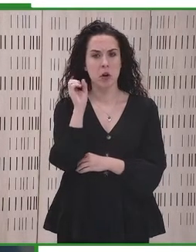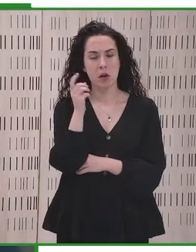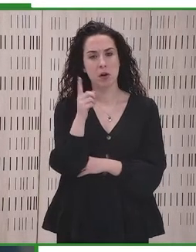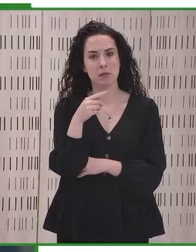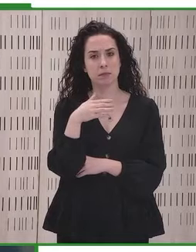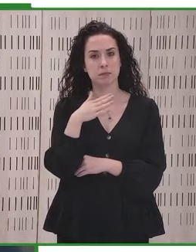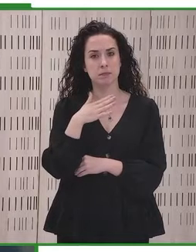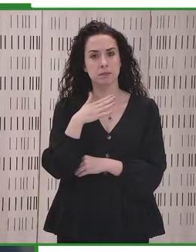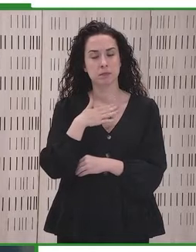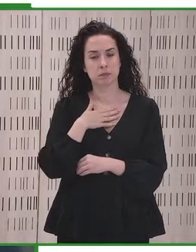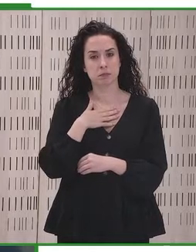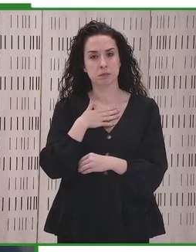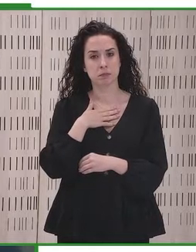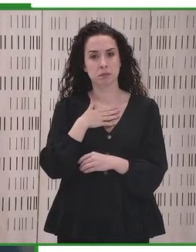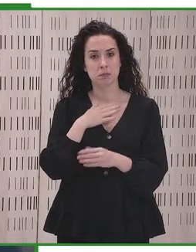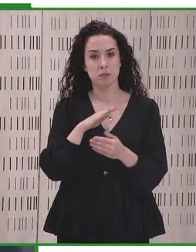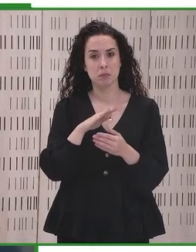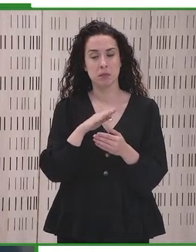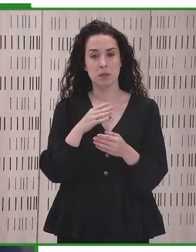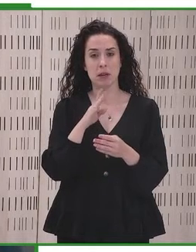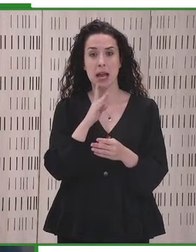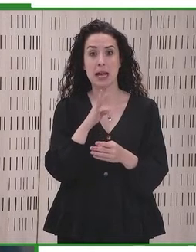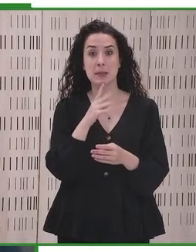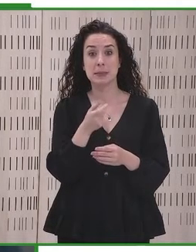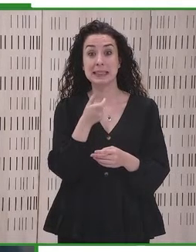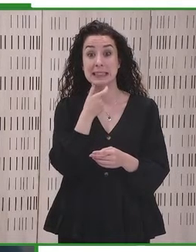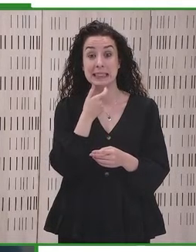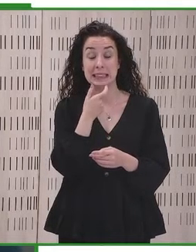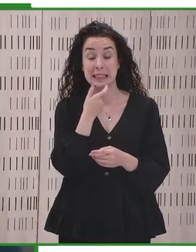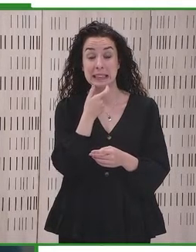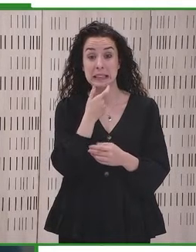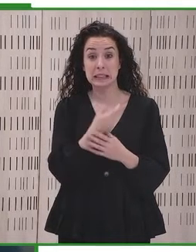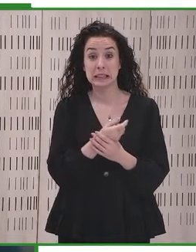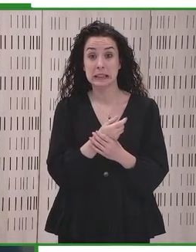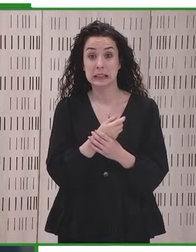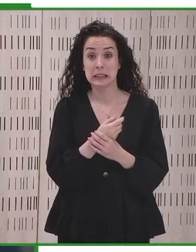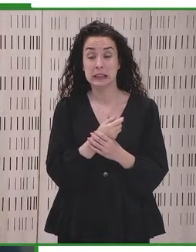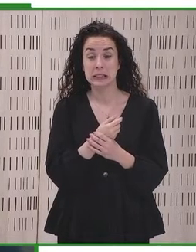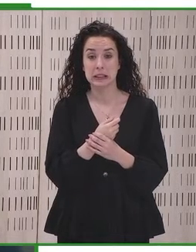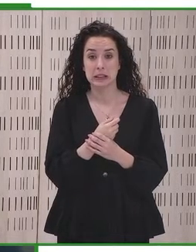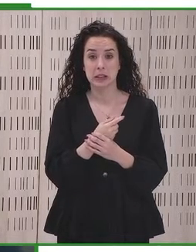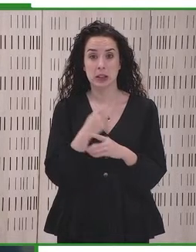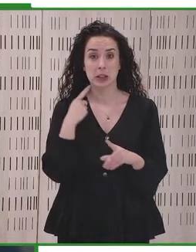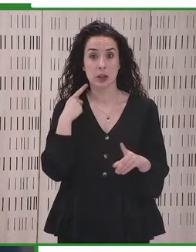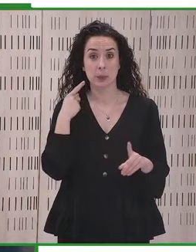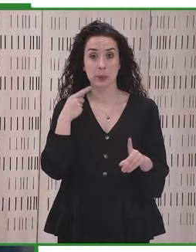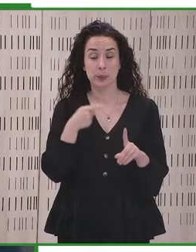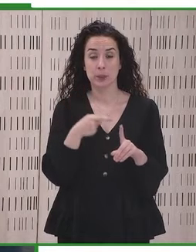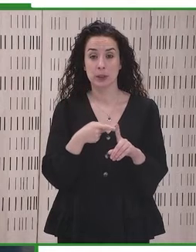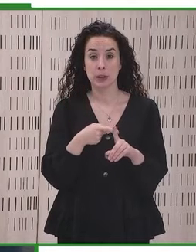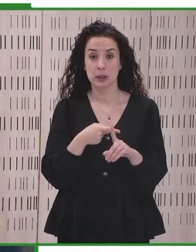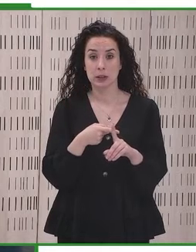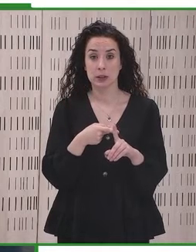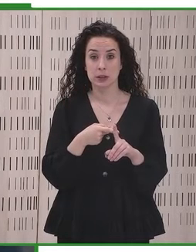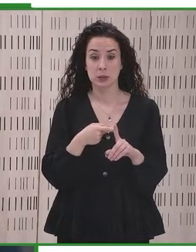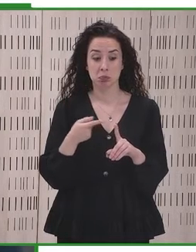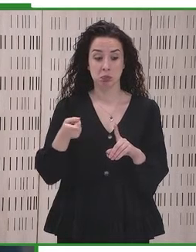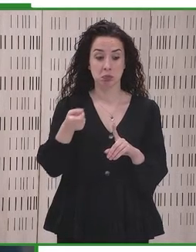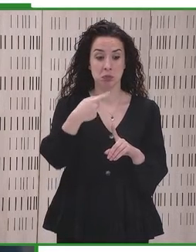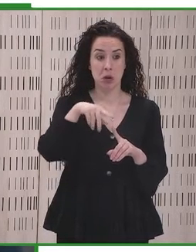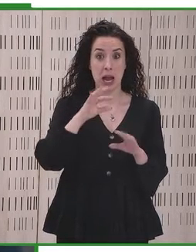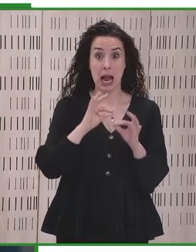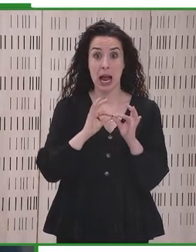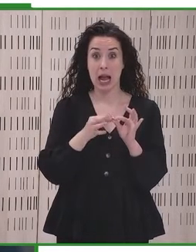para que puedan los